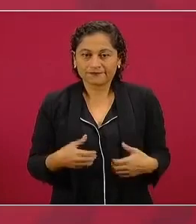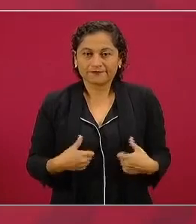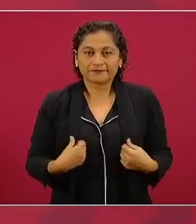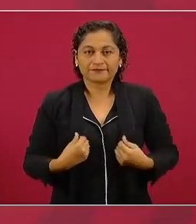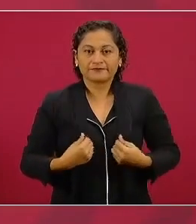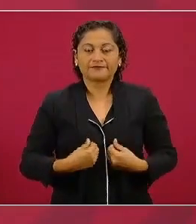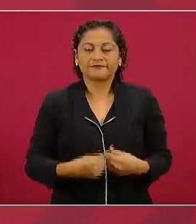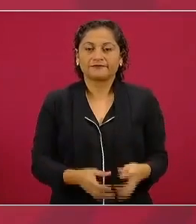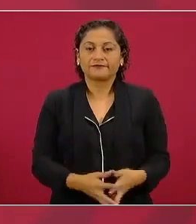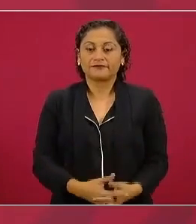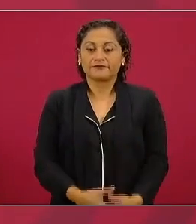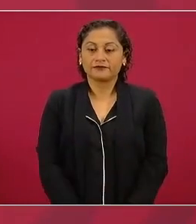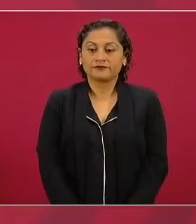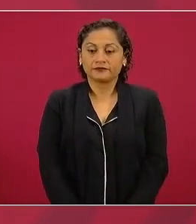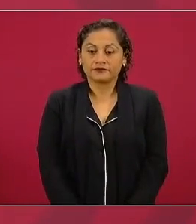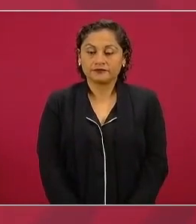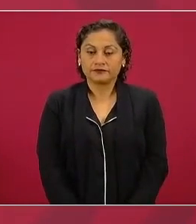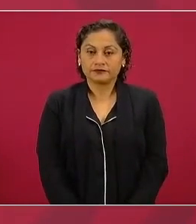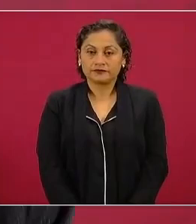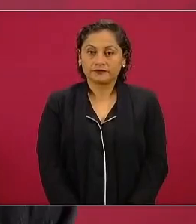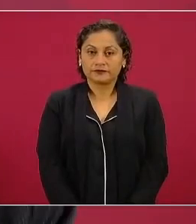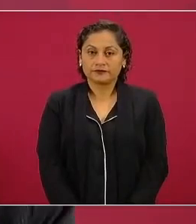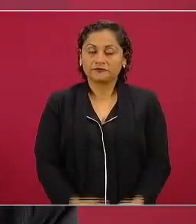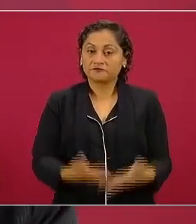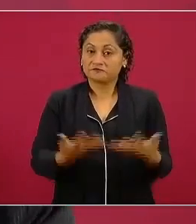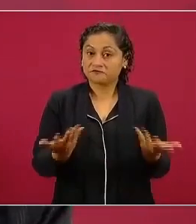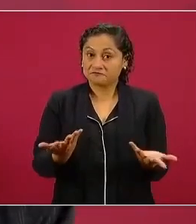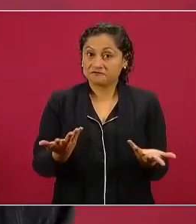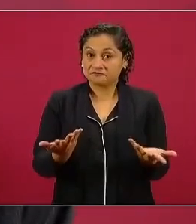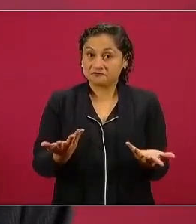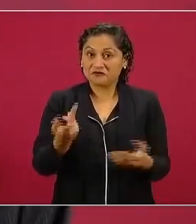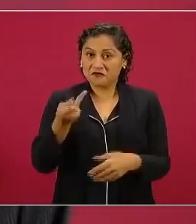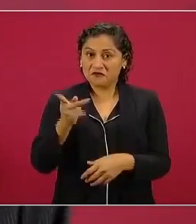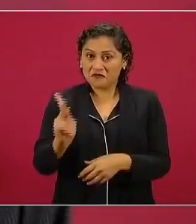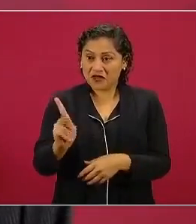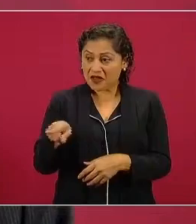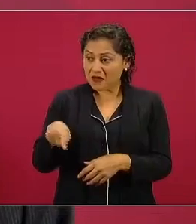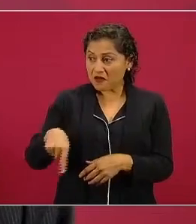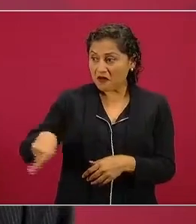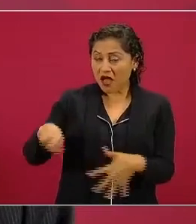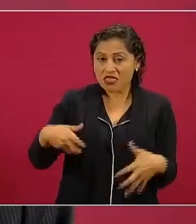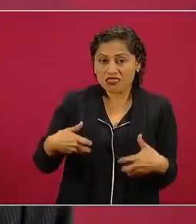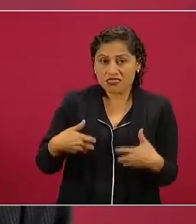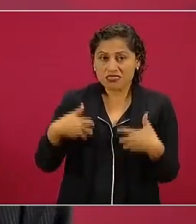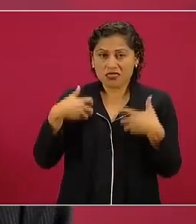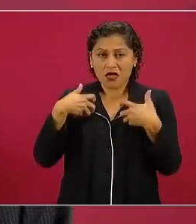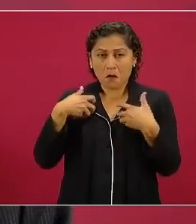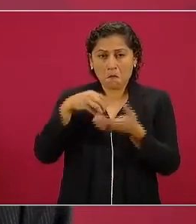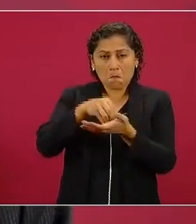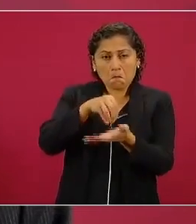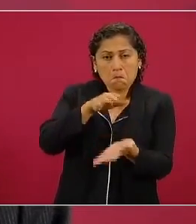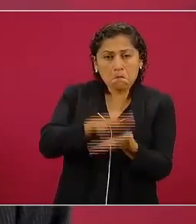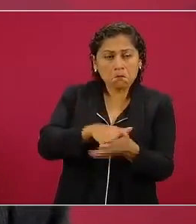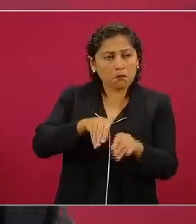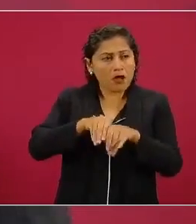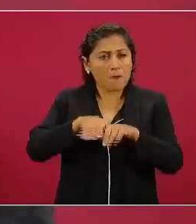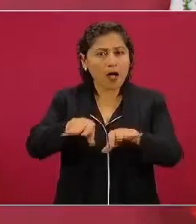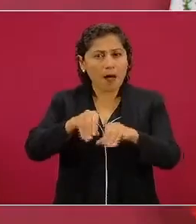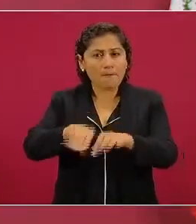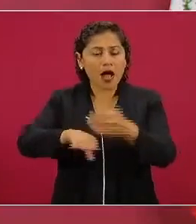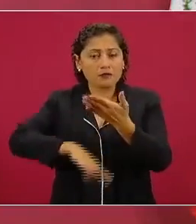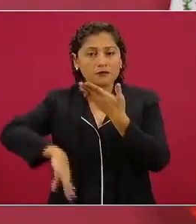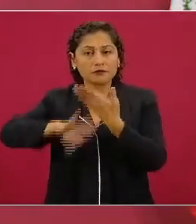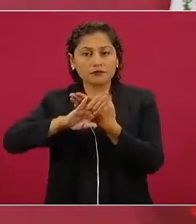No pierde apoyo el presidente, bueno,